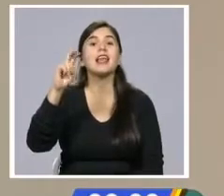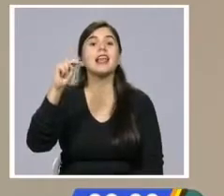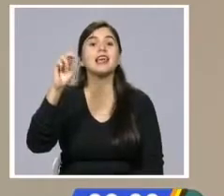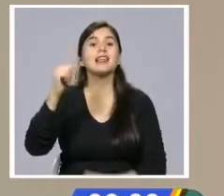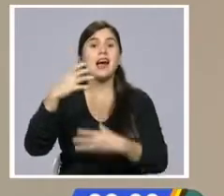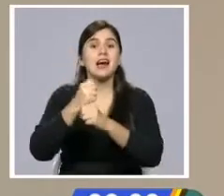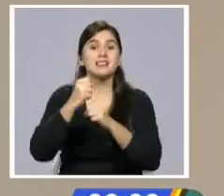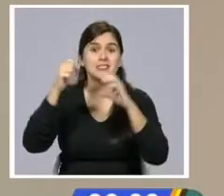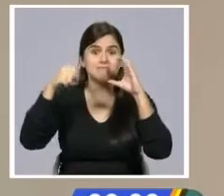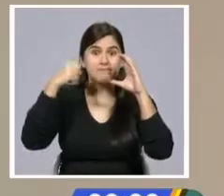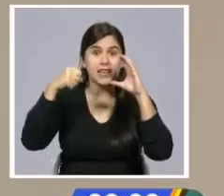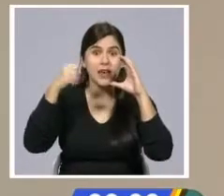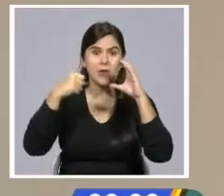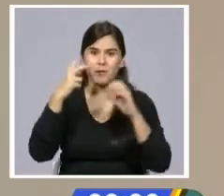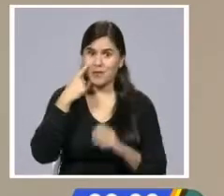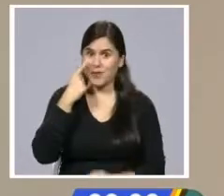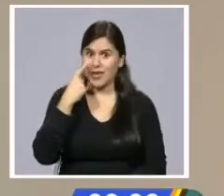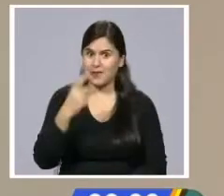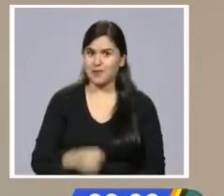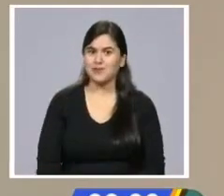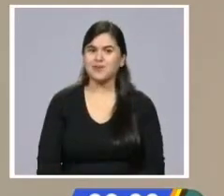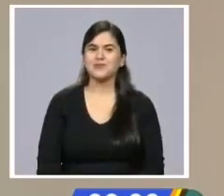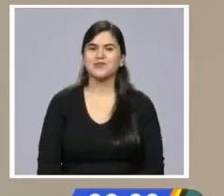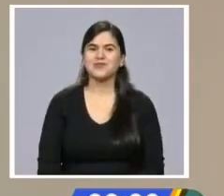artística. Vamos a ver. Vámonos a la pierna.